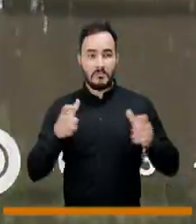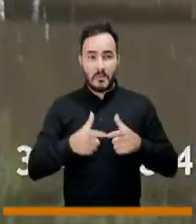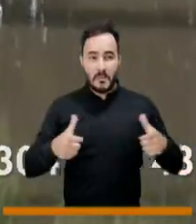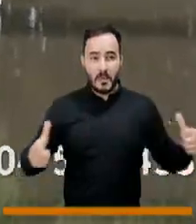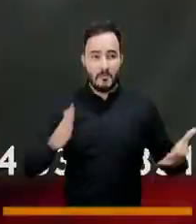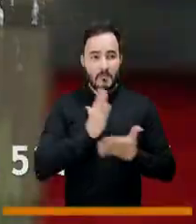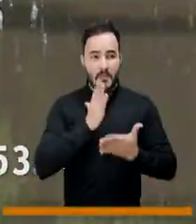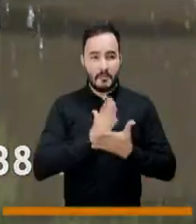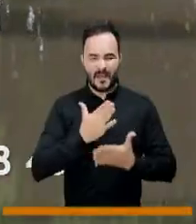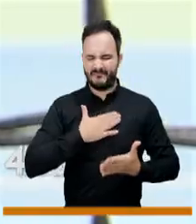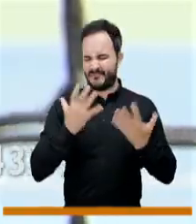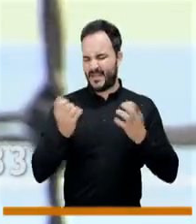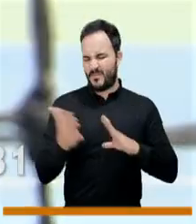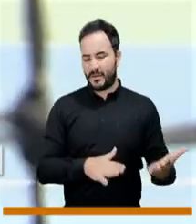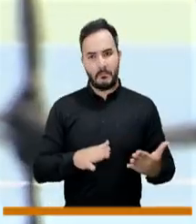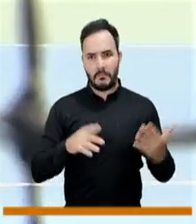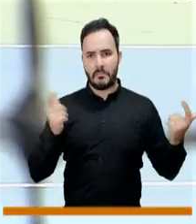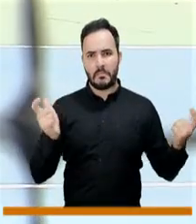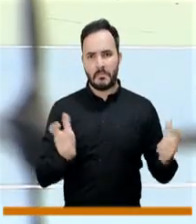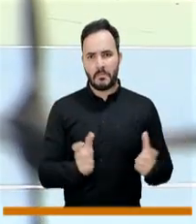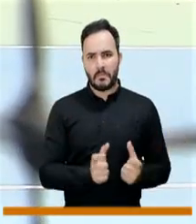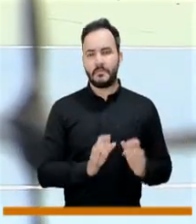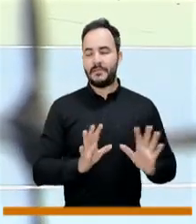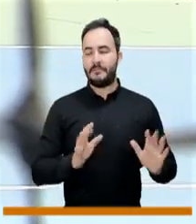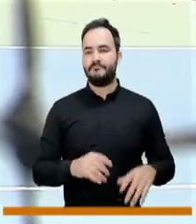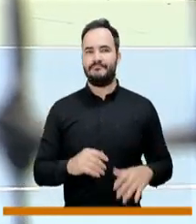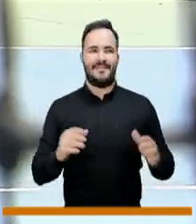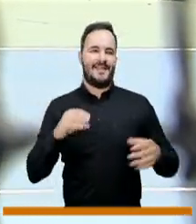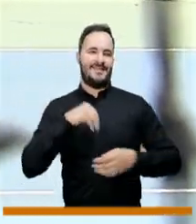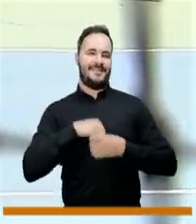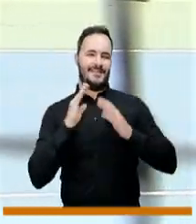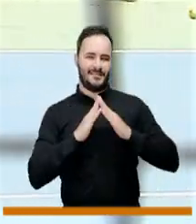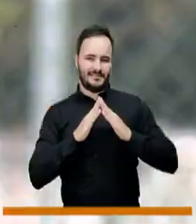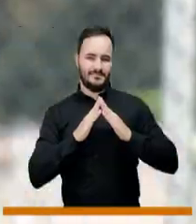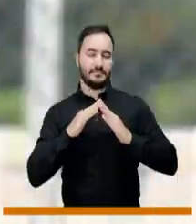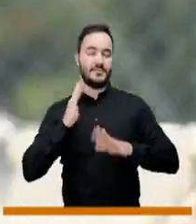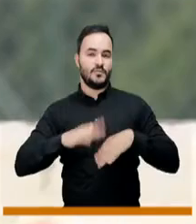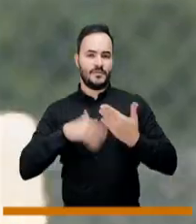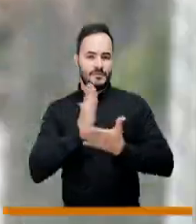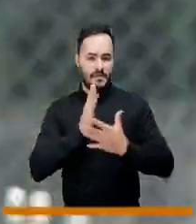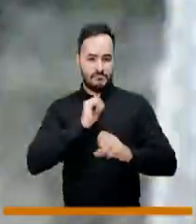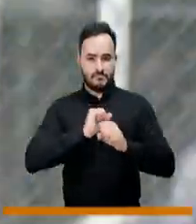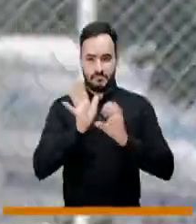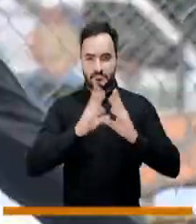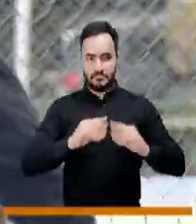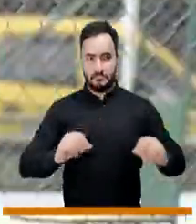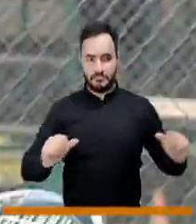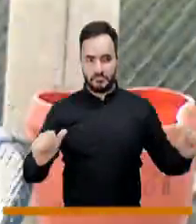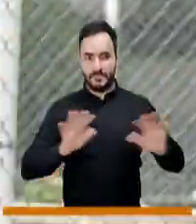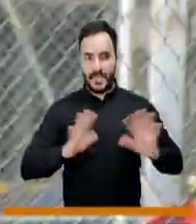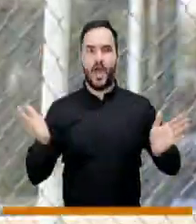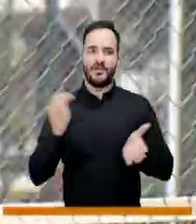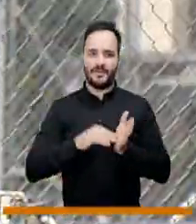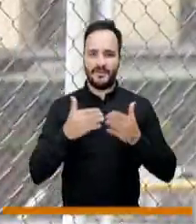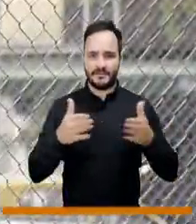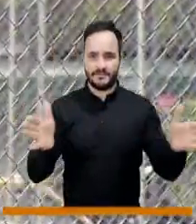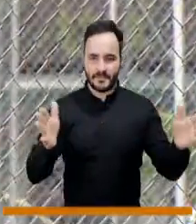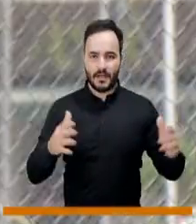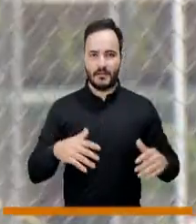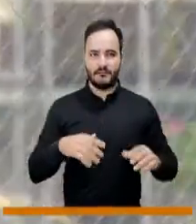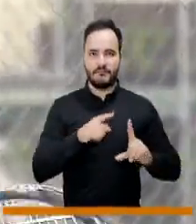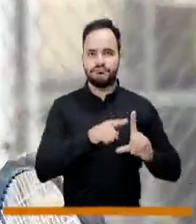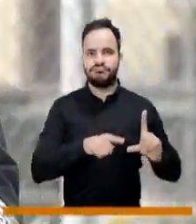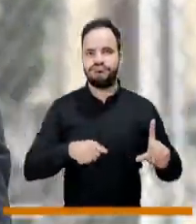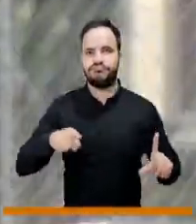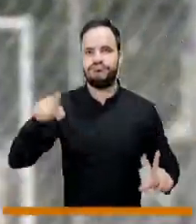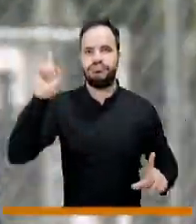va a cambiar, va a ser mejor, etc. Volvemos y salimos a la realidad y nos damos cuenta que no ha cambiado tanto. Entonces finalmente